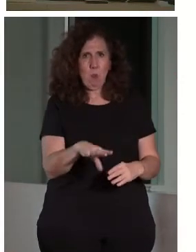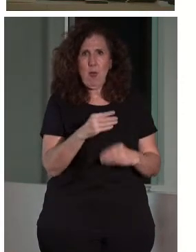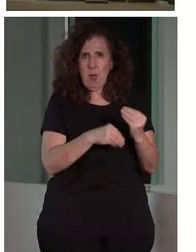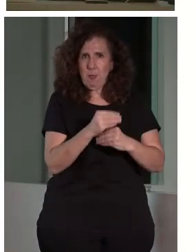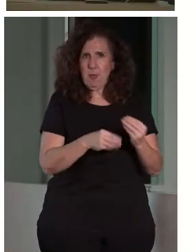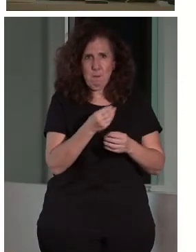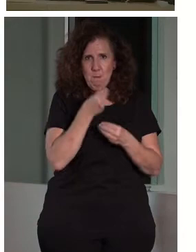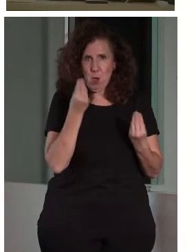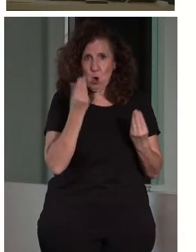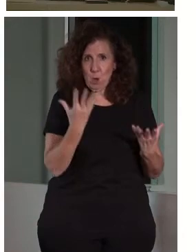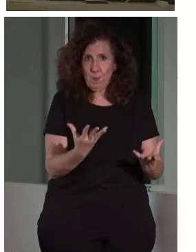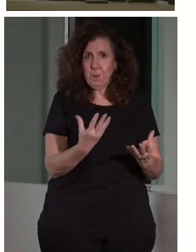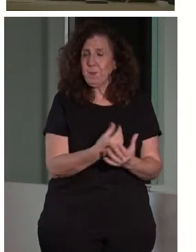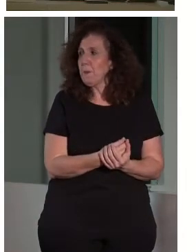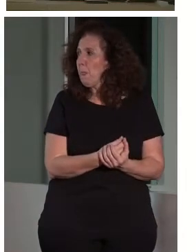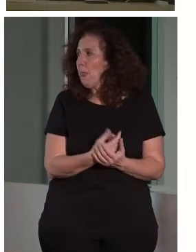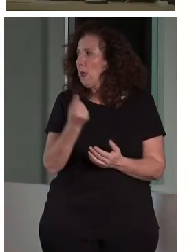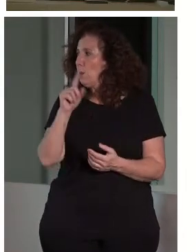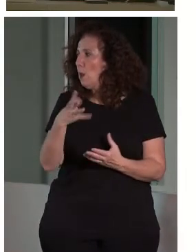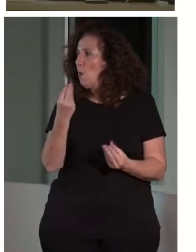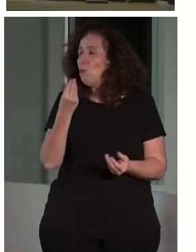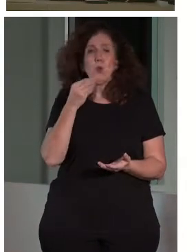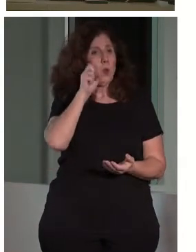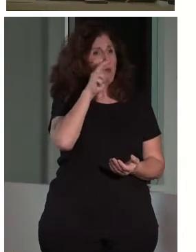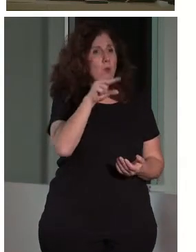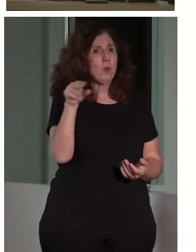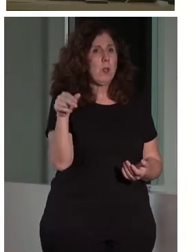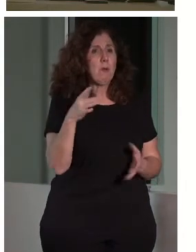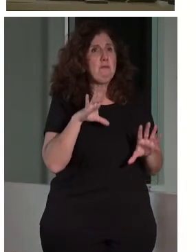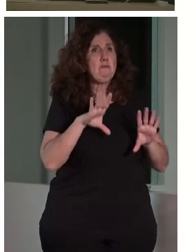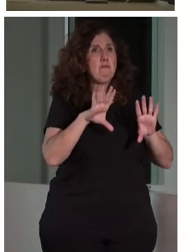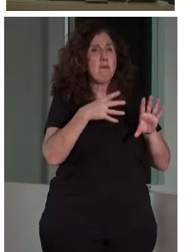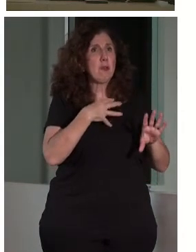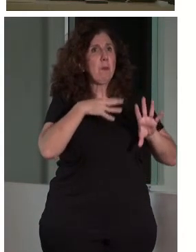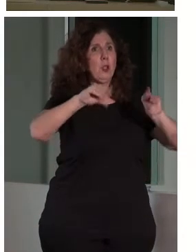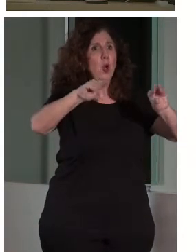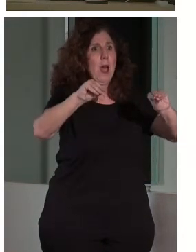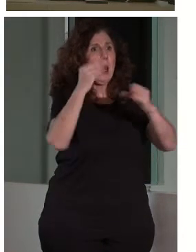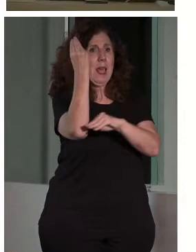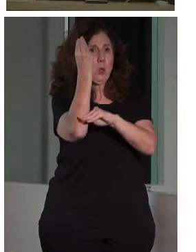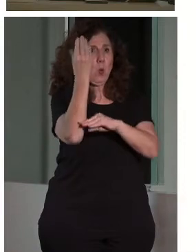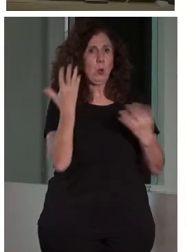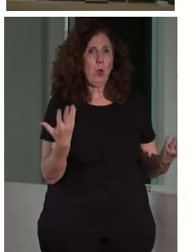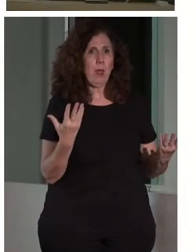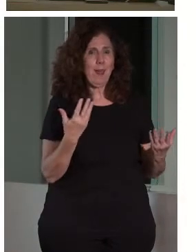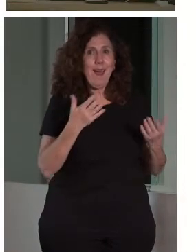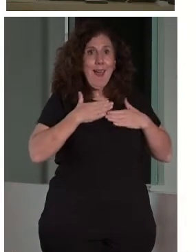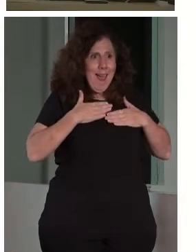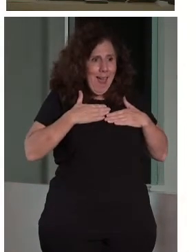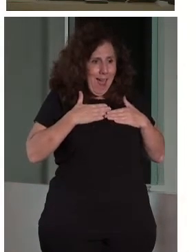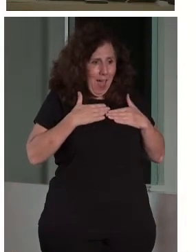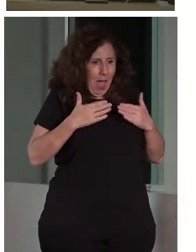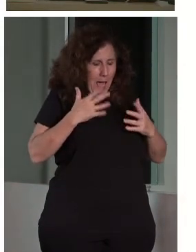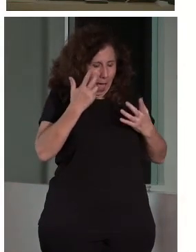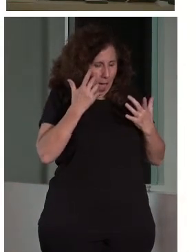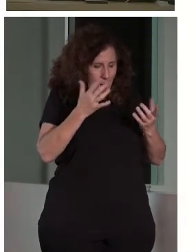Entonces, por ejemplo, en muchos museos no se toca las esculturas. Hay muchos autores, muchos escultores que dejarían que se tocaran sus obras. ¿Les